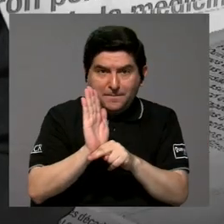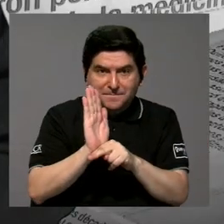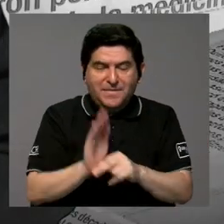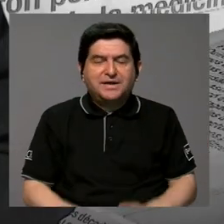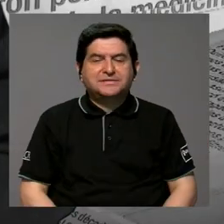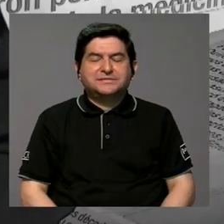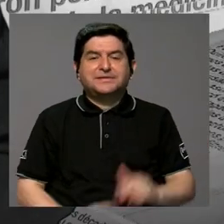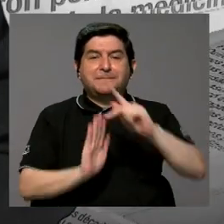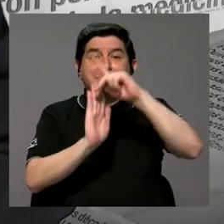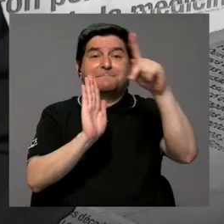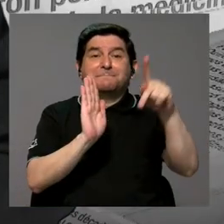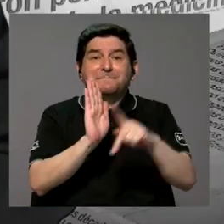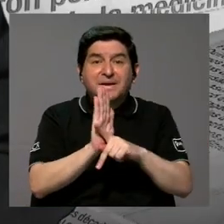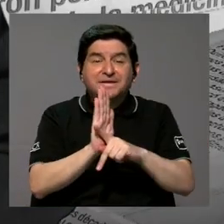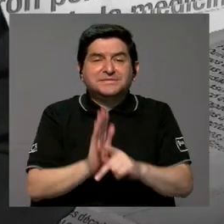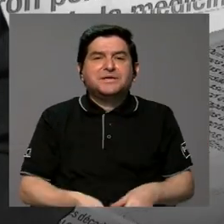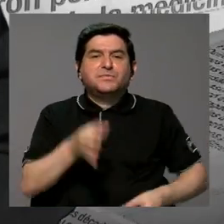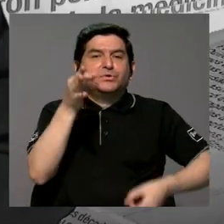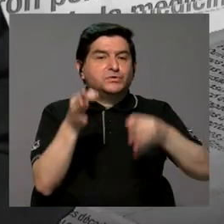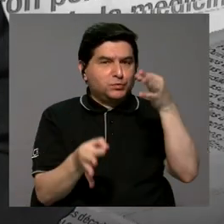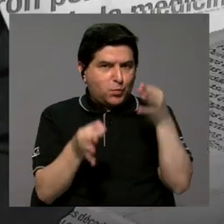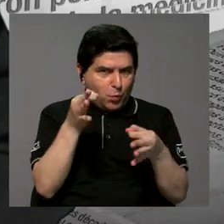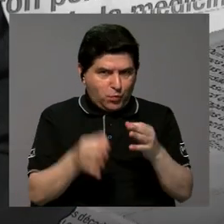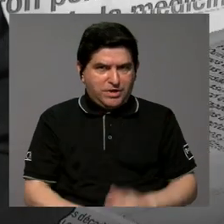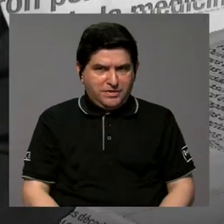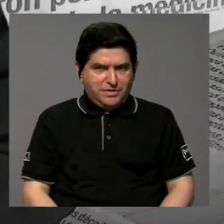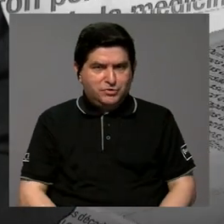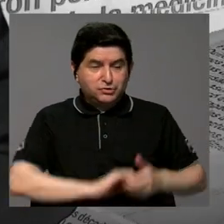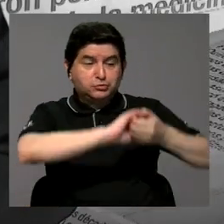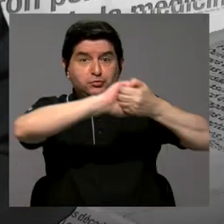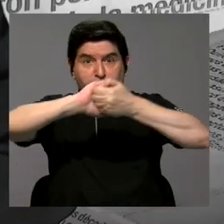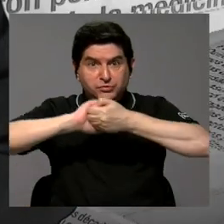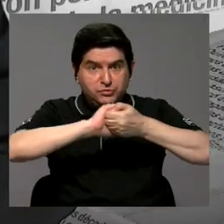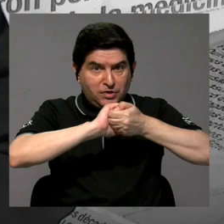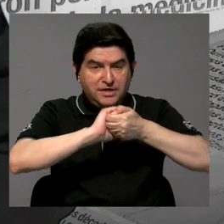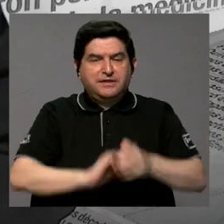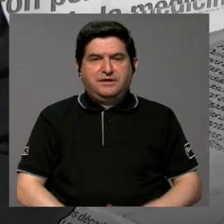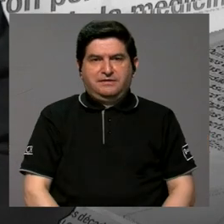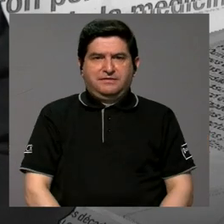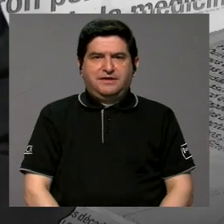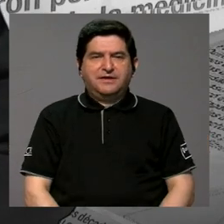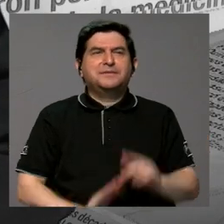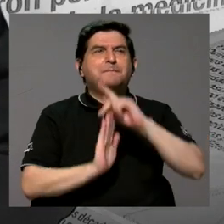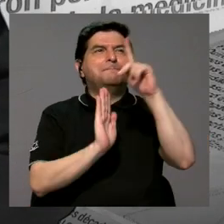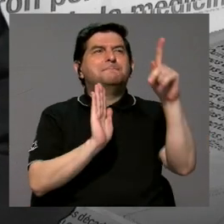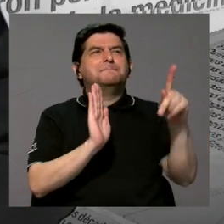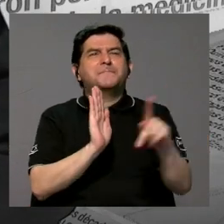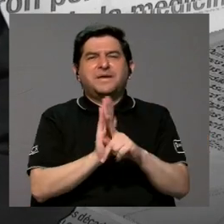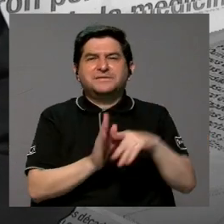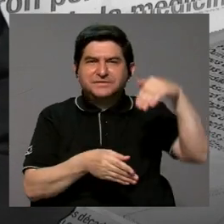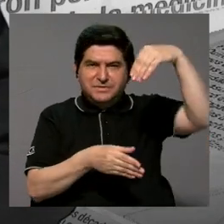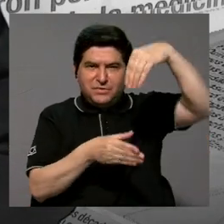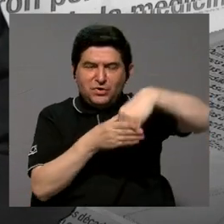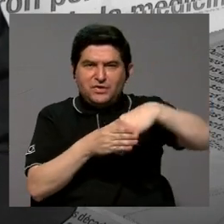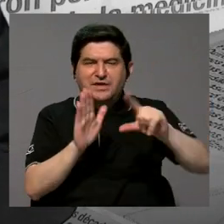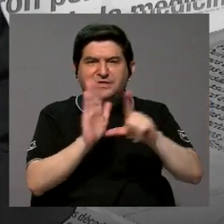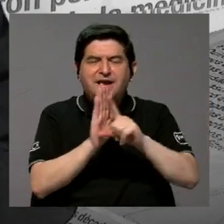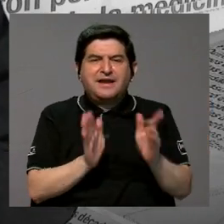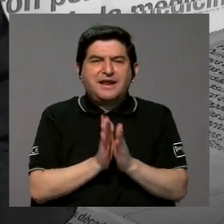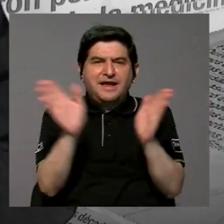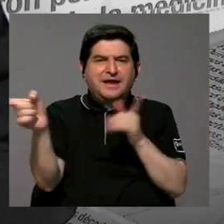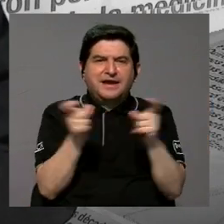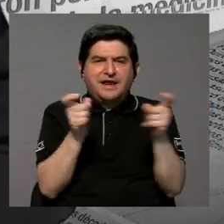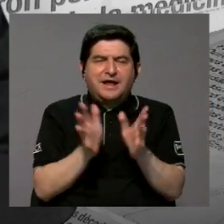de principios, de principios jurídicos, que tiene que ver con la solidaridad, que tiene que ver con un principio que hay en la Ley General de